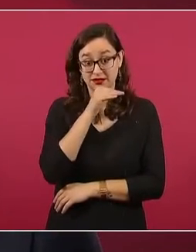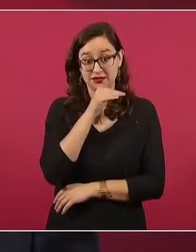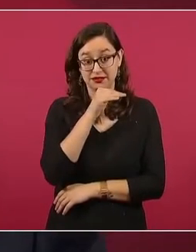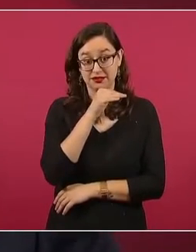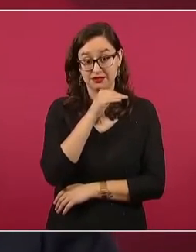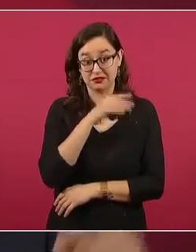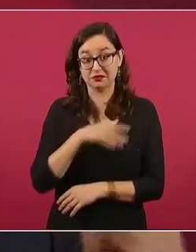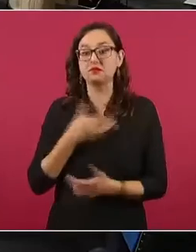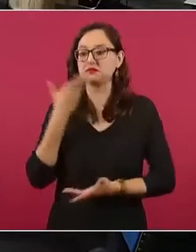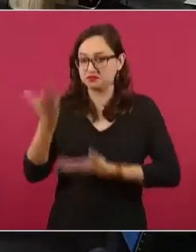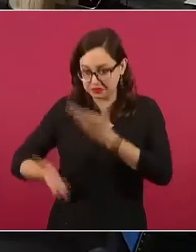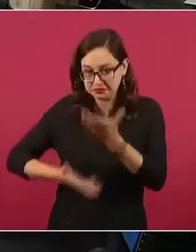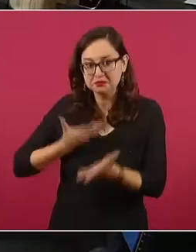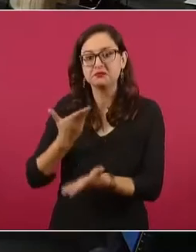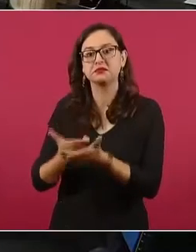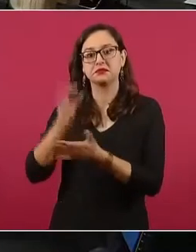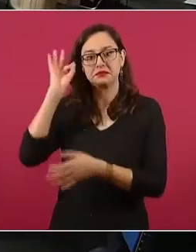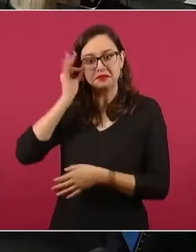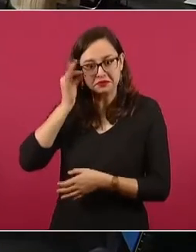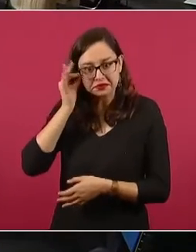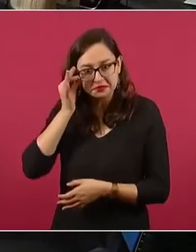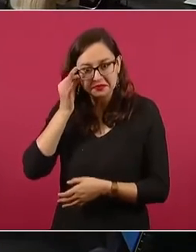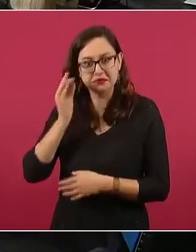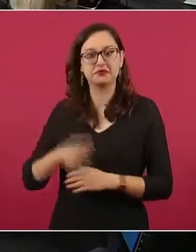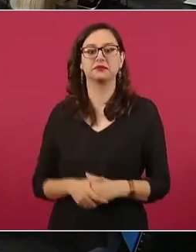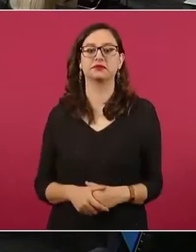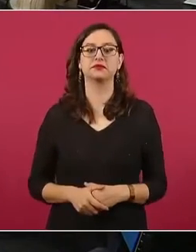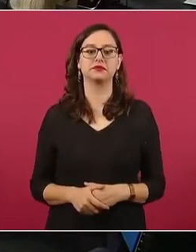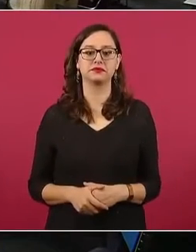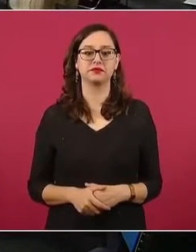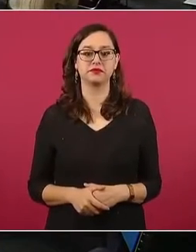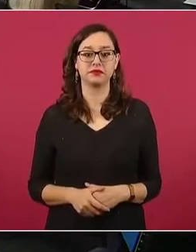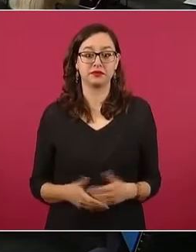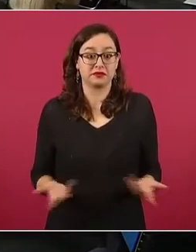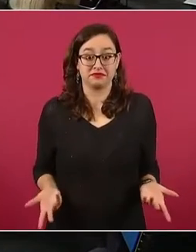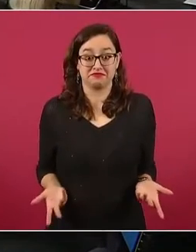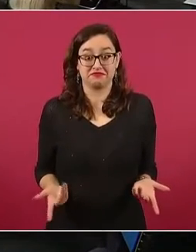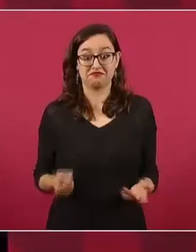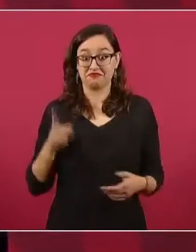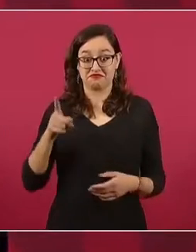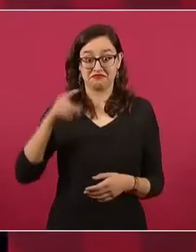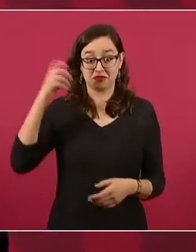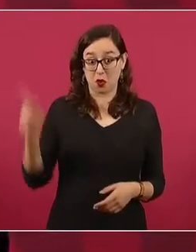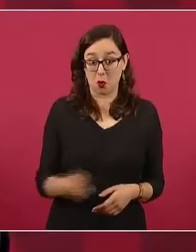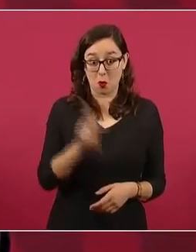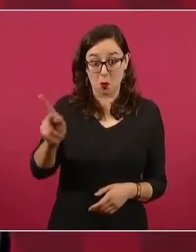y van y dan su servicio, no cobran las autoridades.